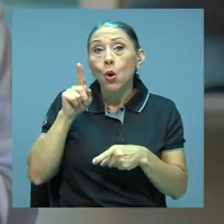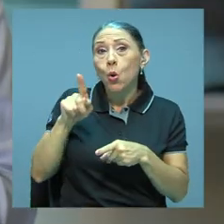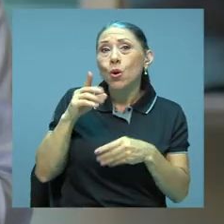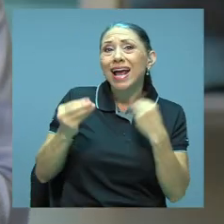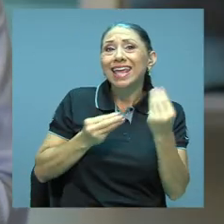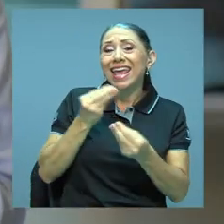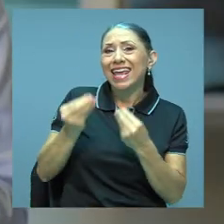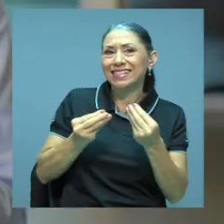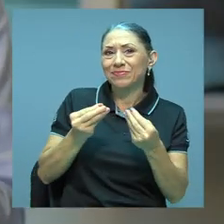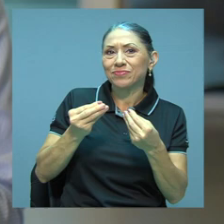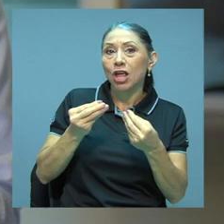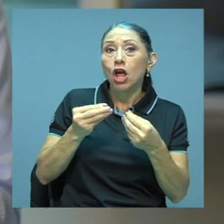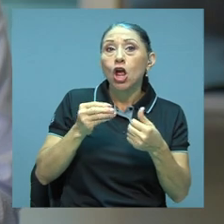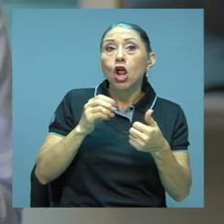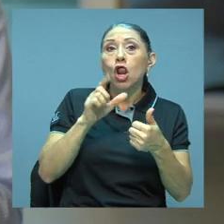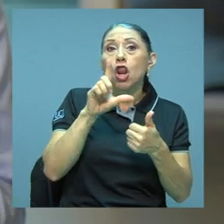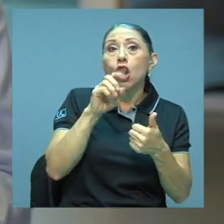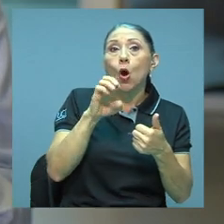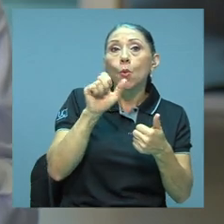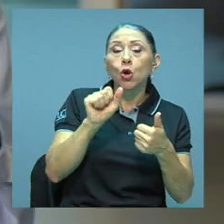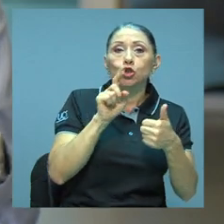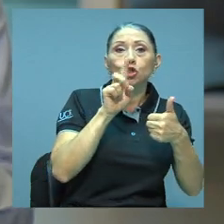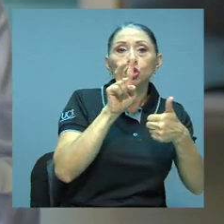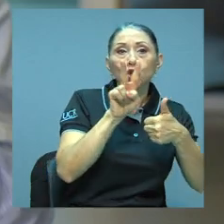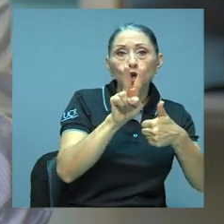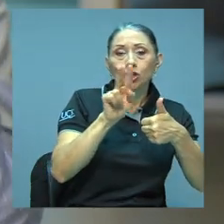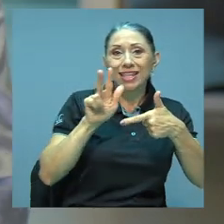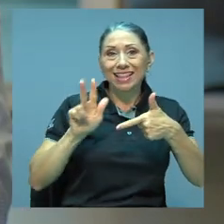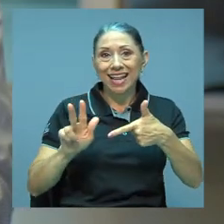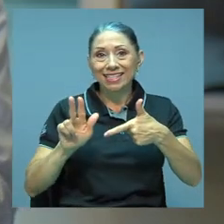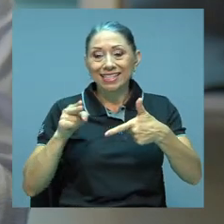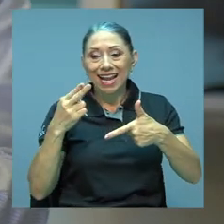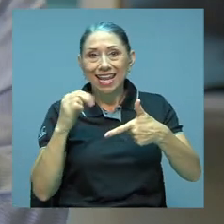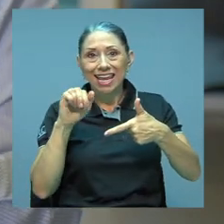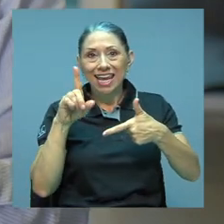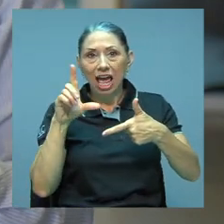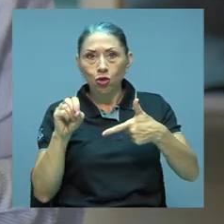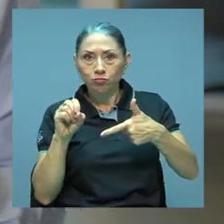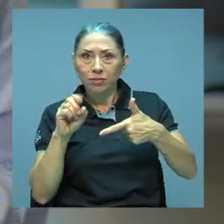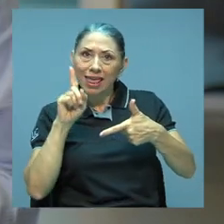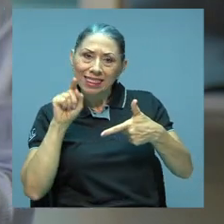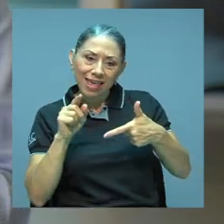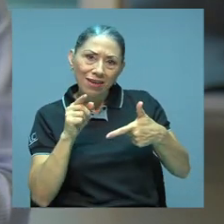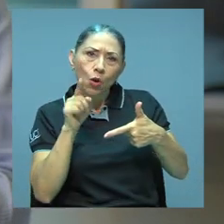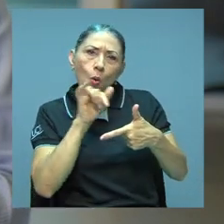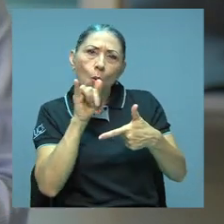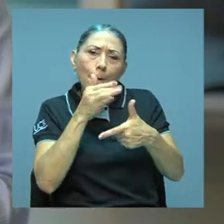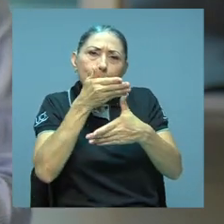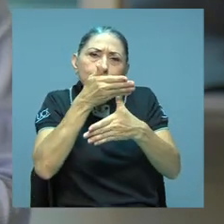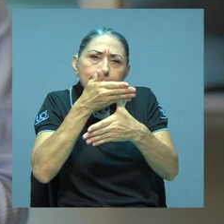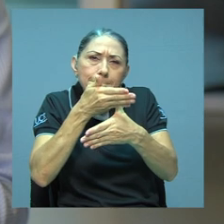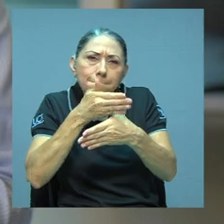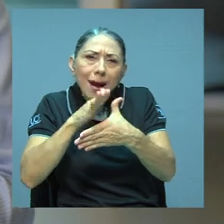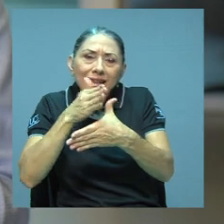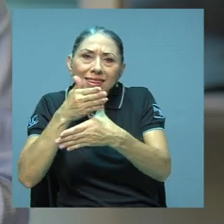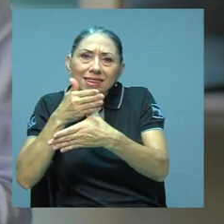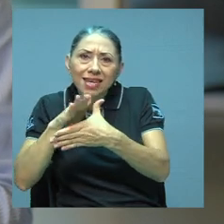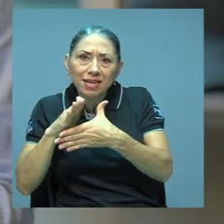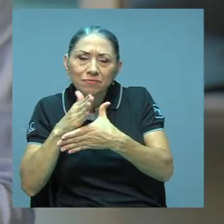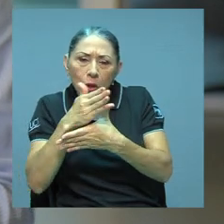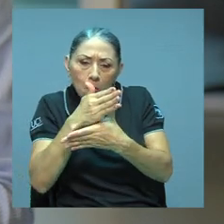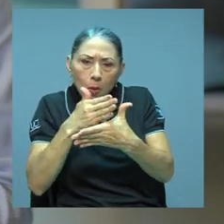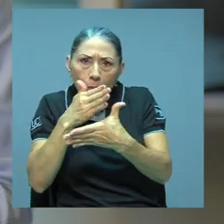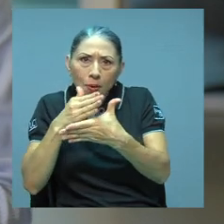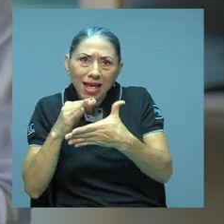partir los lóbulos 2 y 3 del hígado, es decir, virtualmente en este hígado que reconstruimos lo que hacemos es partir el hígado y